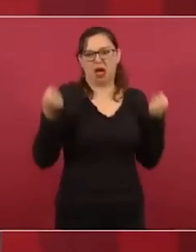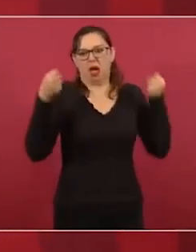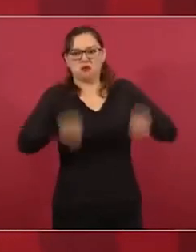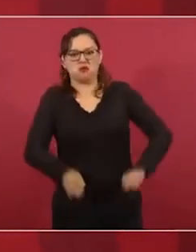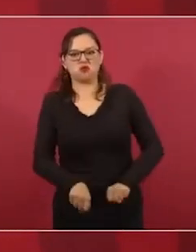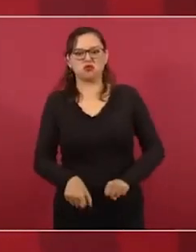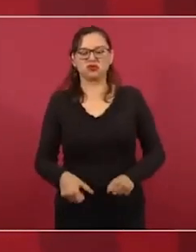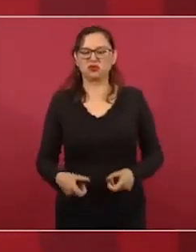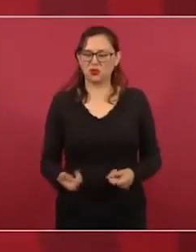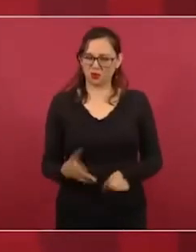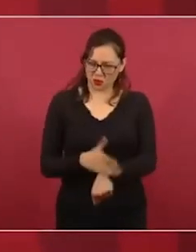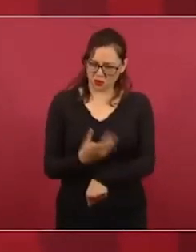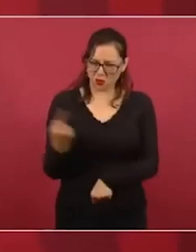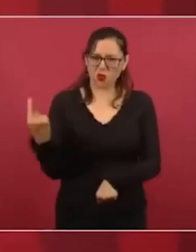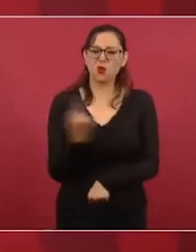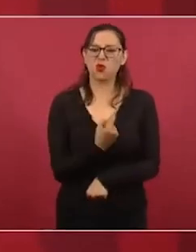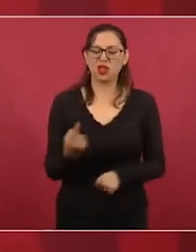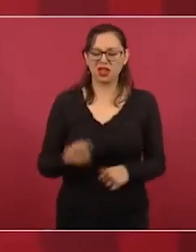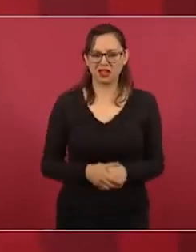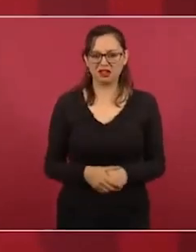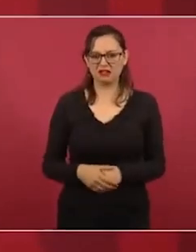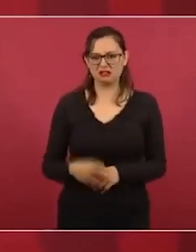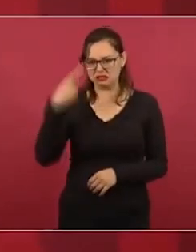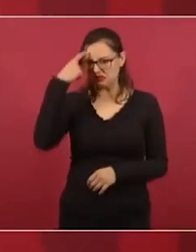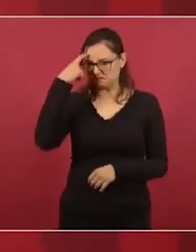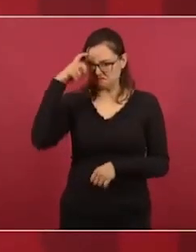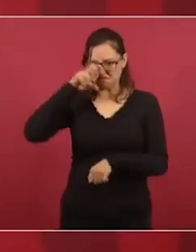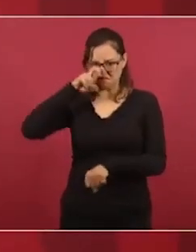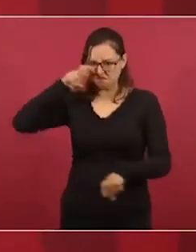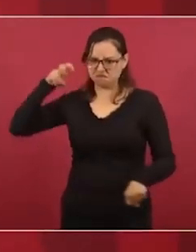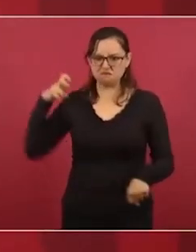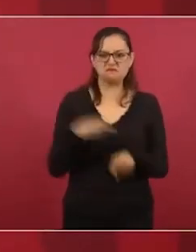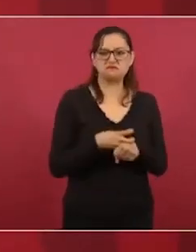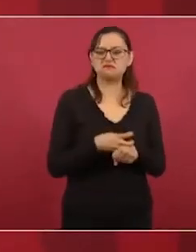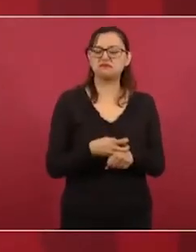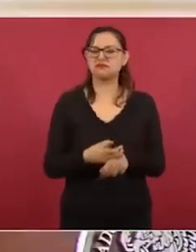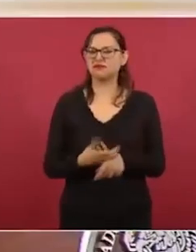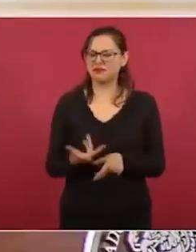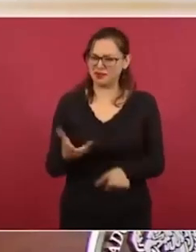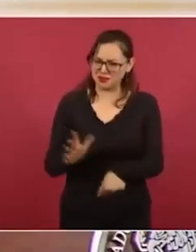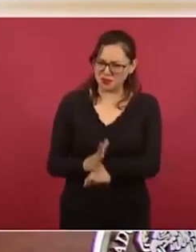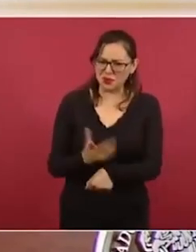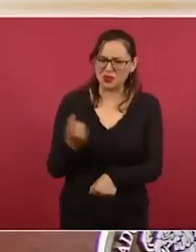¿Por qué la cerrazón? ¿Por qué no el diálogo?